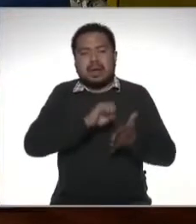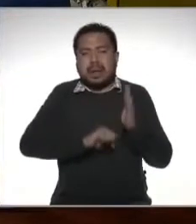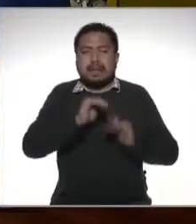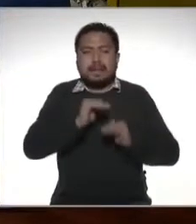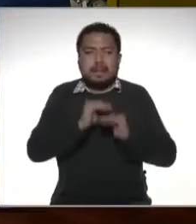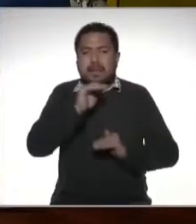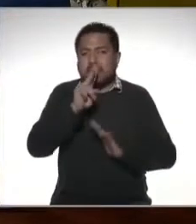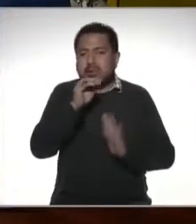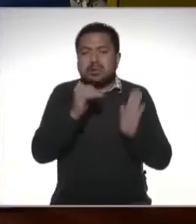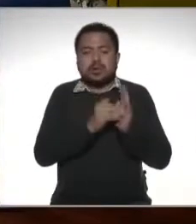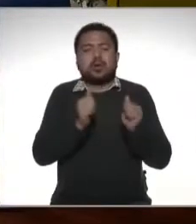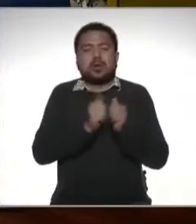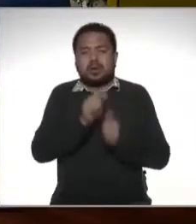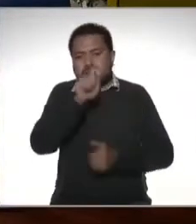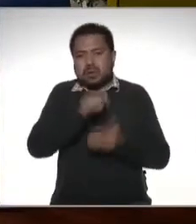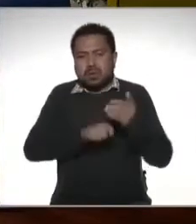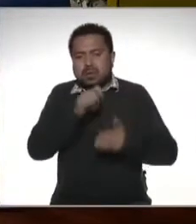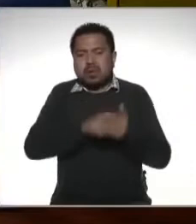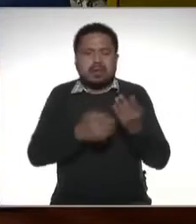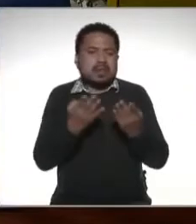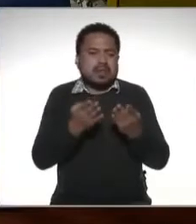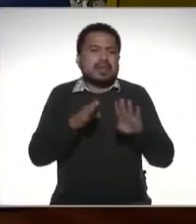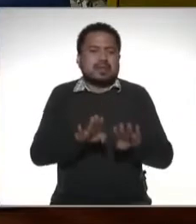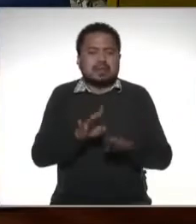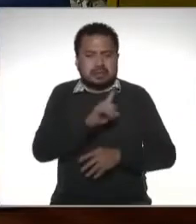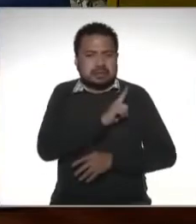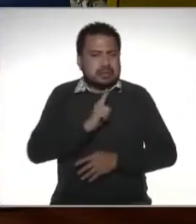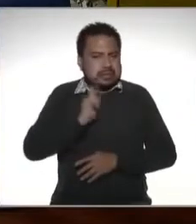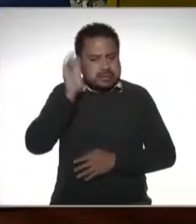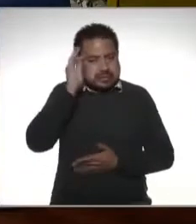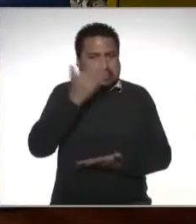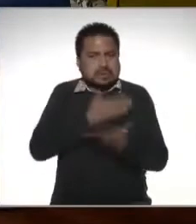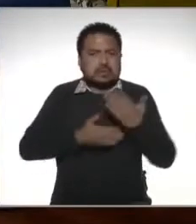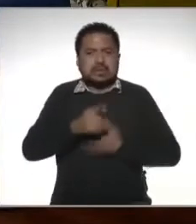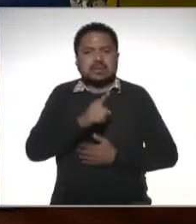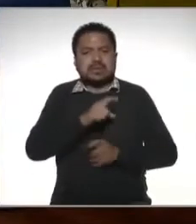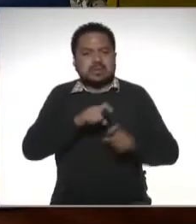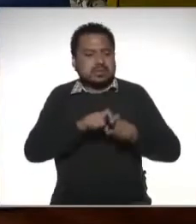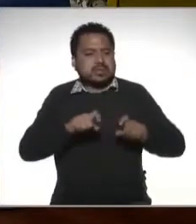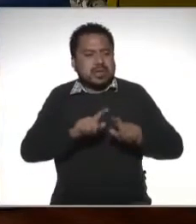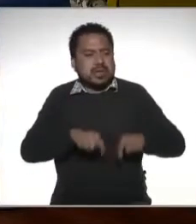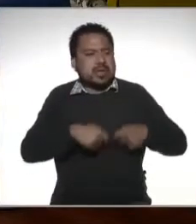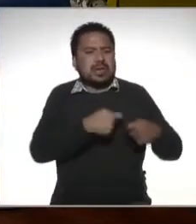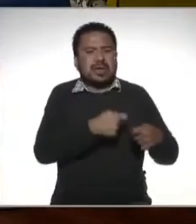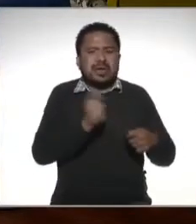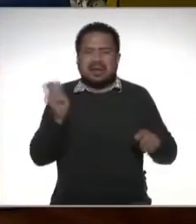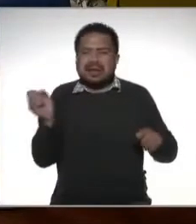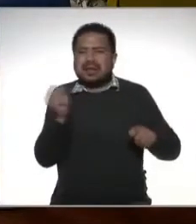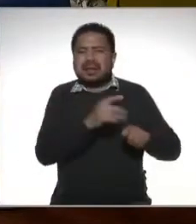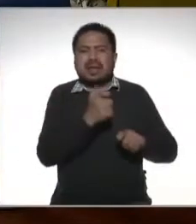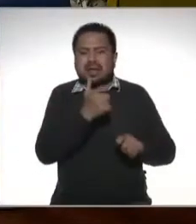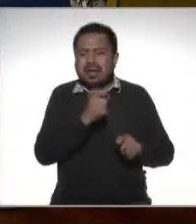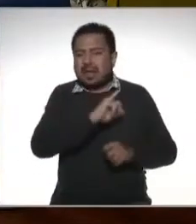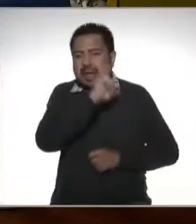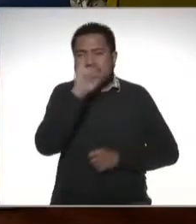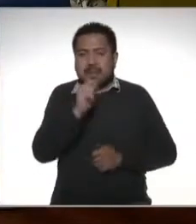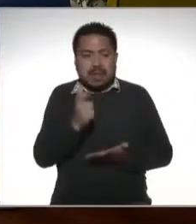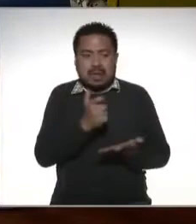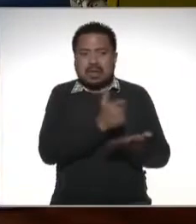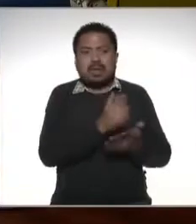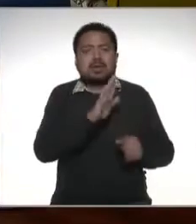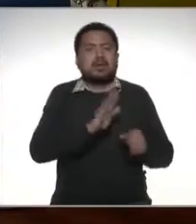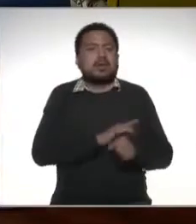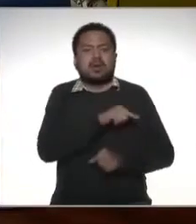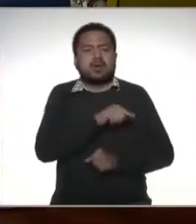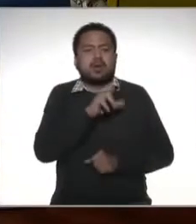dos mil pesos tienen que ser con tarjeta de crédito tarjeta de débito de servicios cheque nominativo transferencia electrónica nunca en efectivo porque si